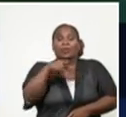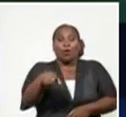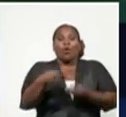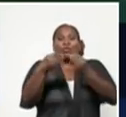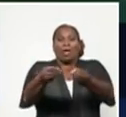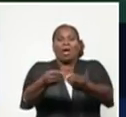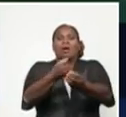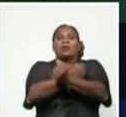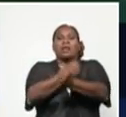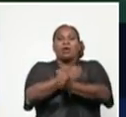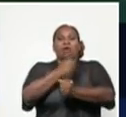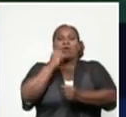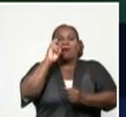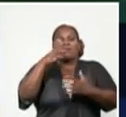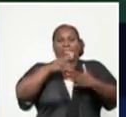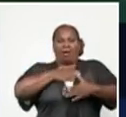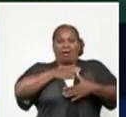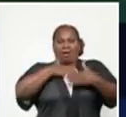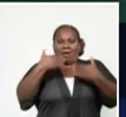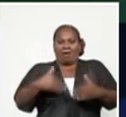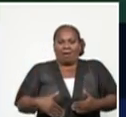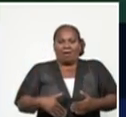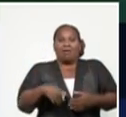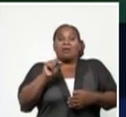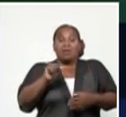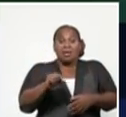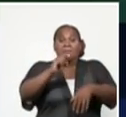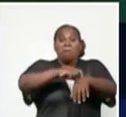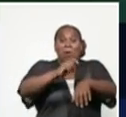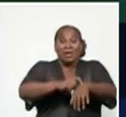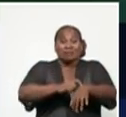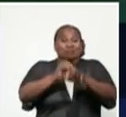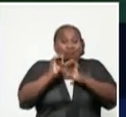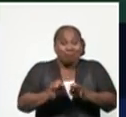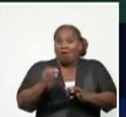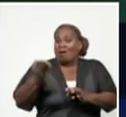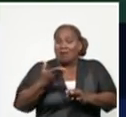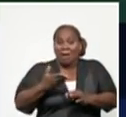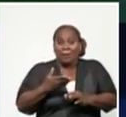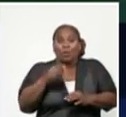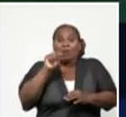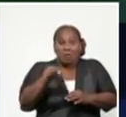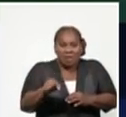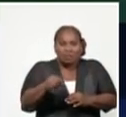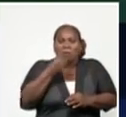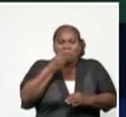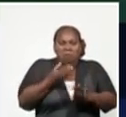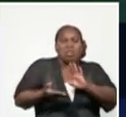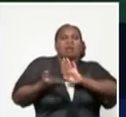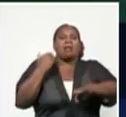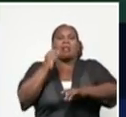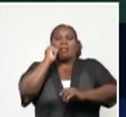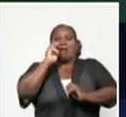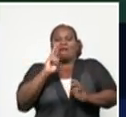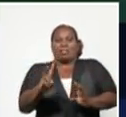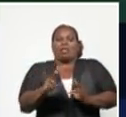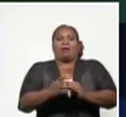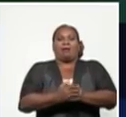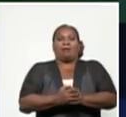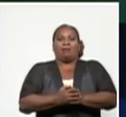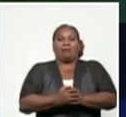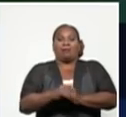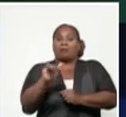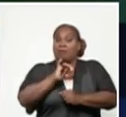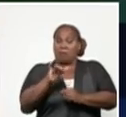vida. El tratamiento oportuno nos garantiza que nosotros podamos salvarle la vida con una mayor probabilidad, como lo hemos estado